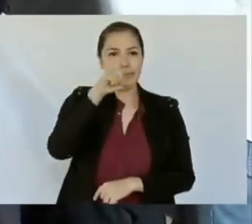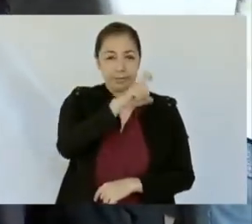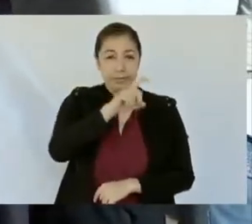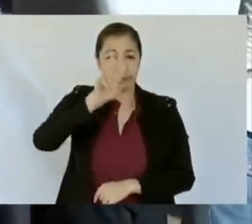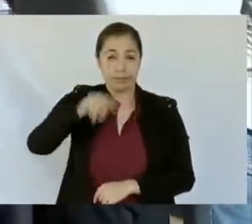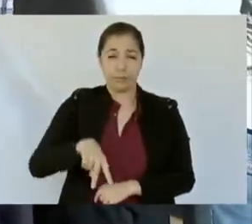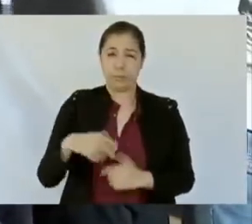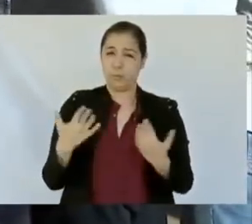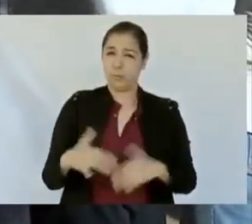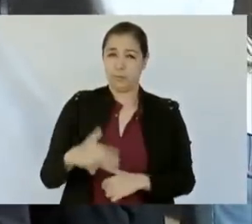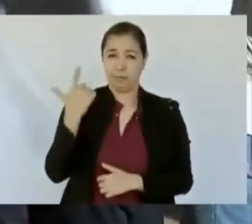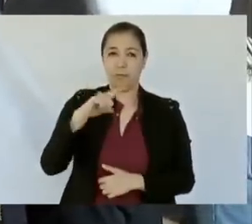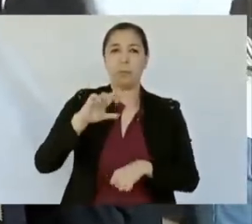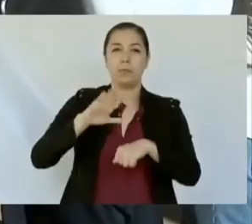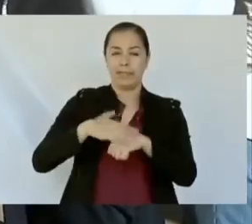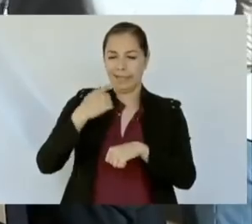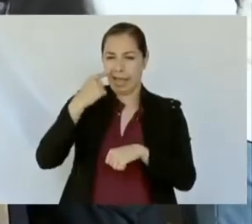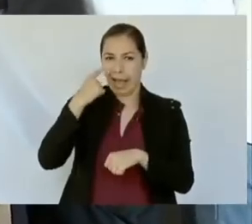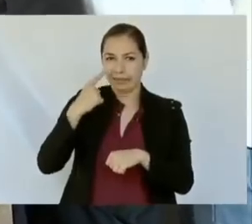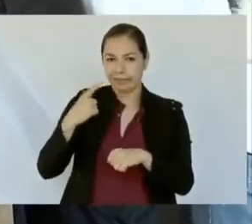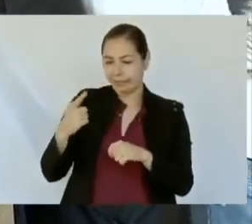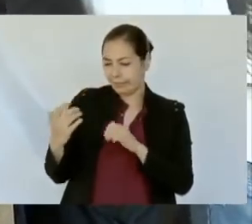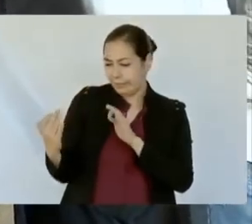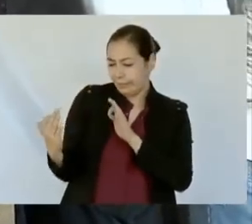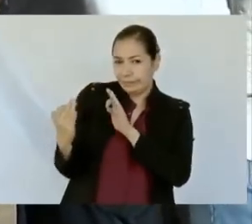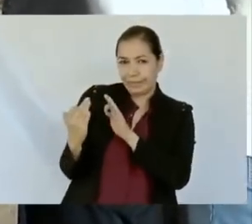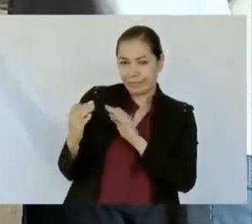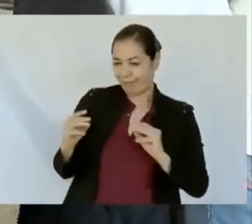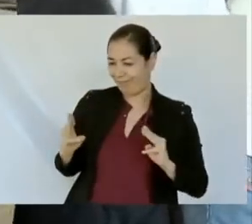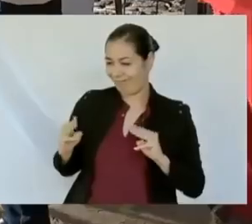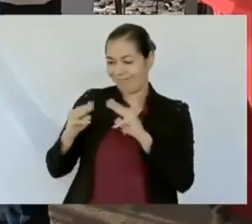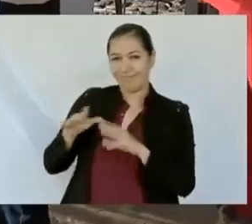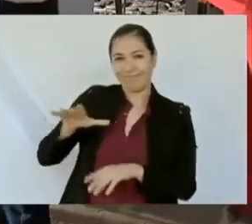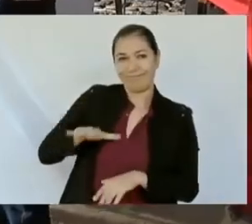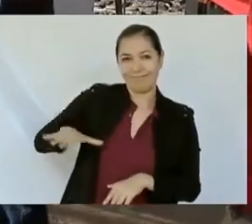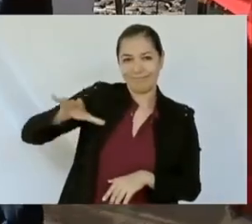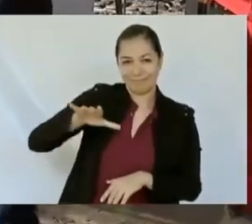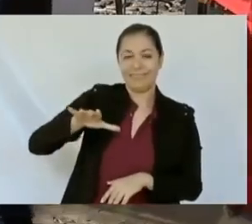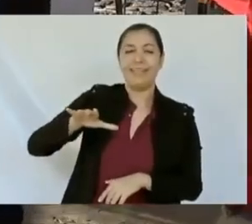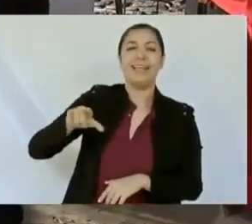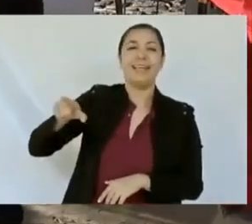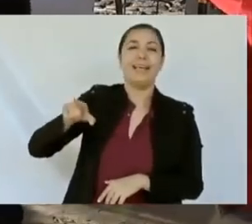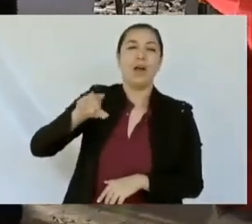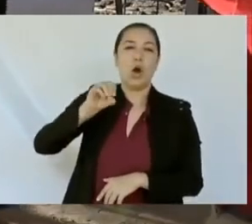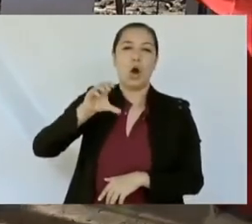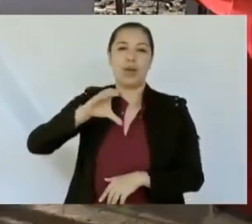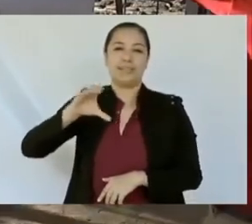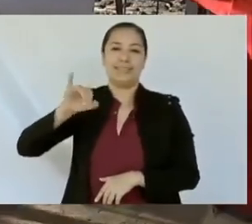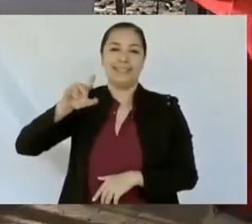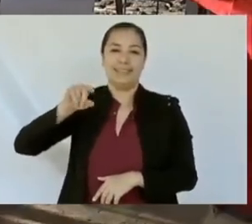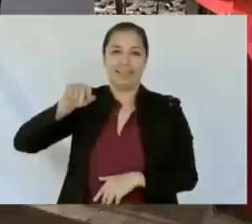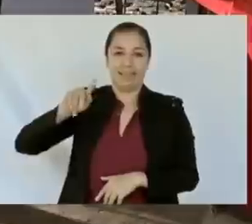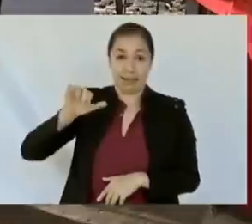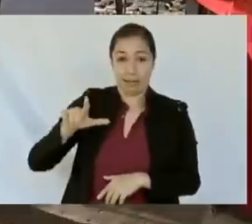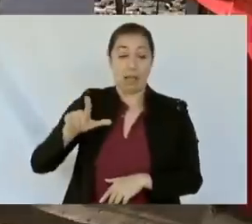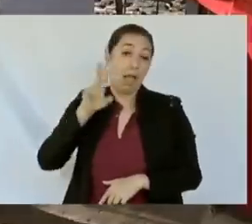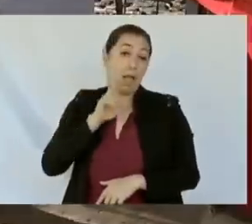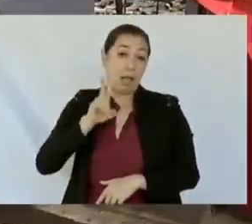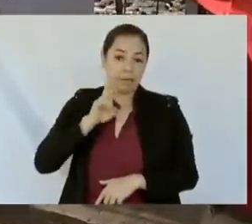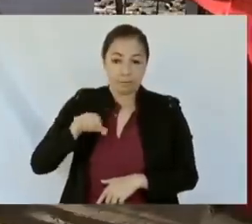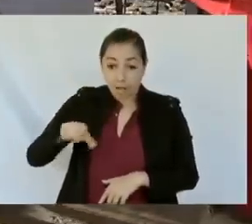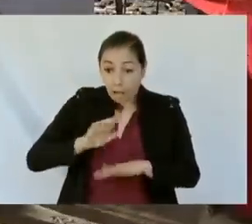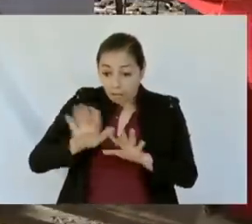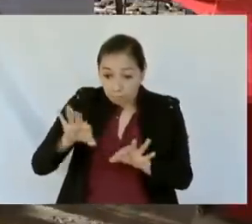porque se encuentra en la Sierra Madre Occidental, pero piense usted que cuando se termine, que esperemos que sea en el